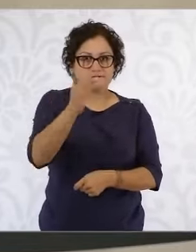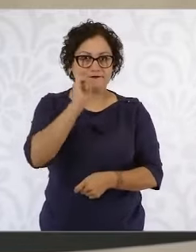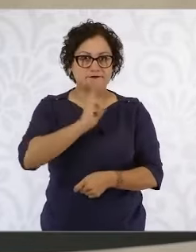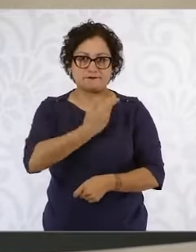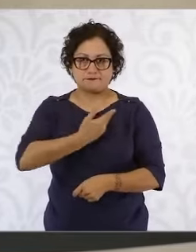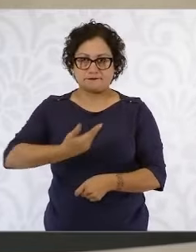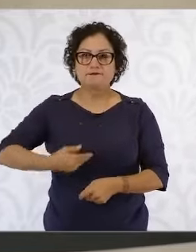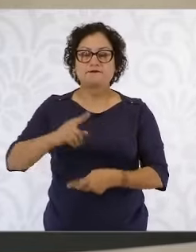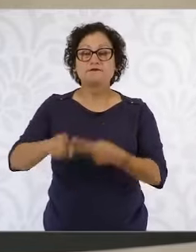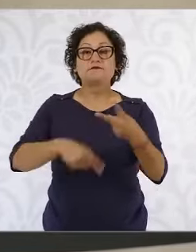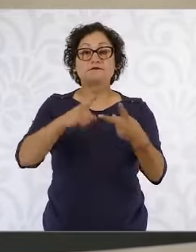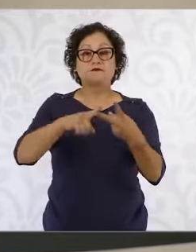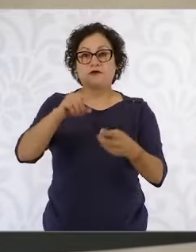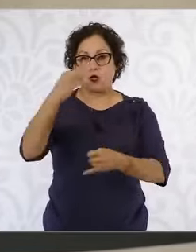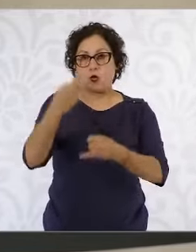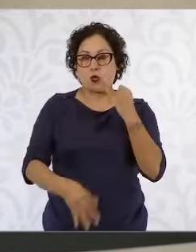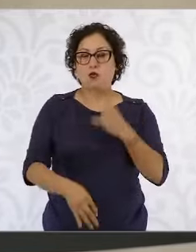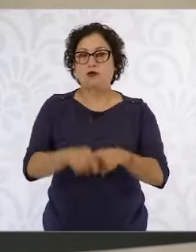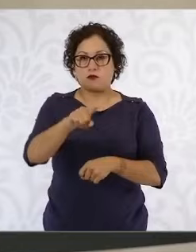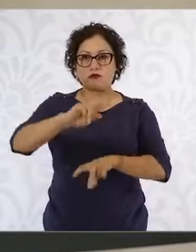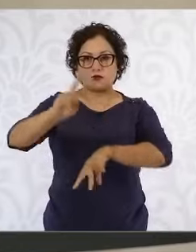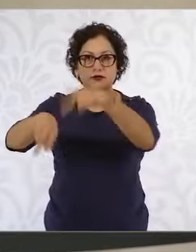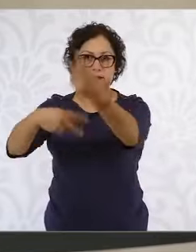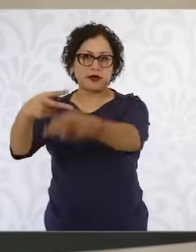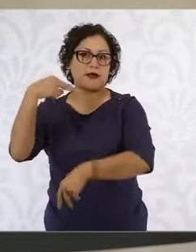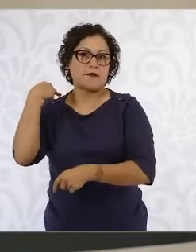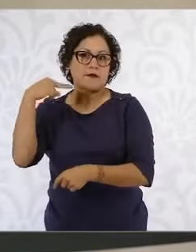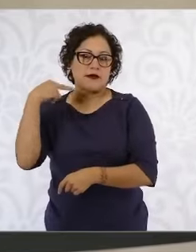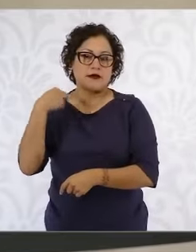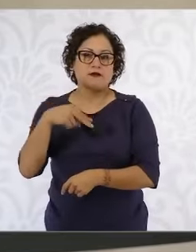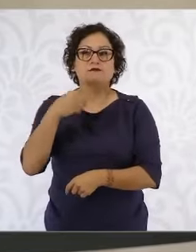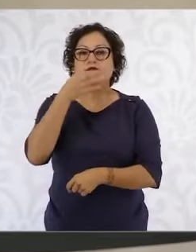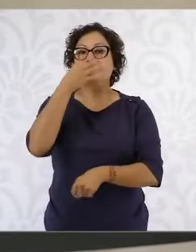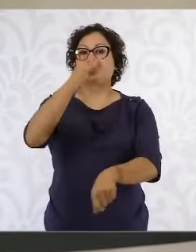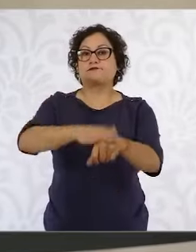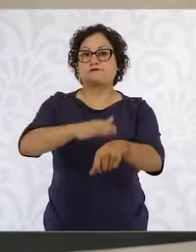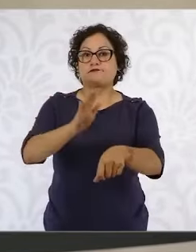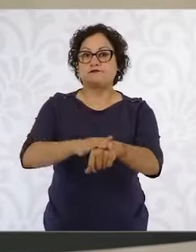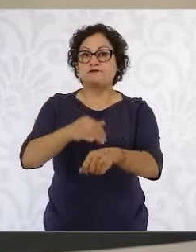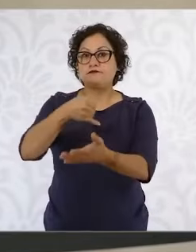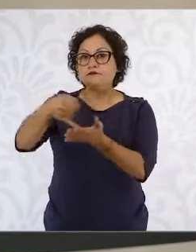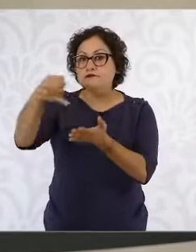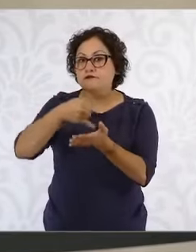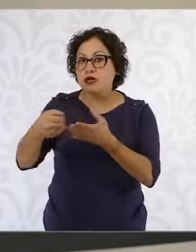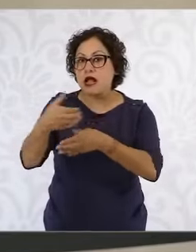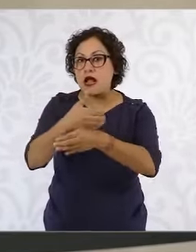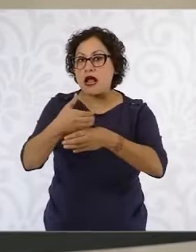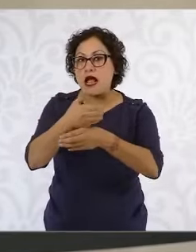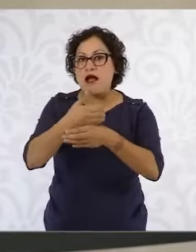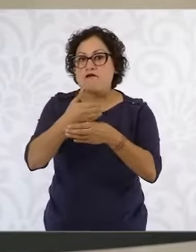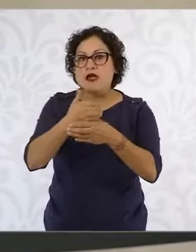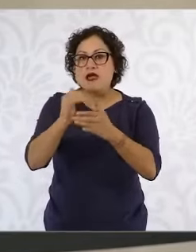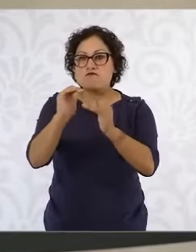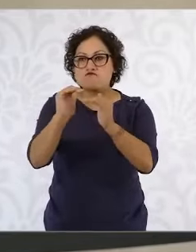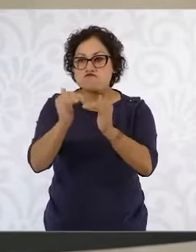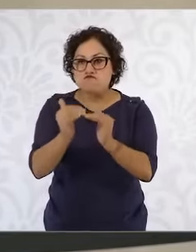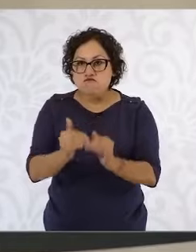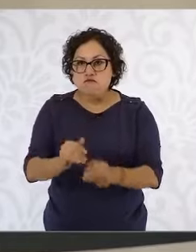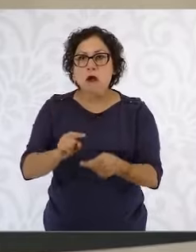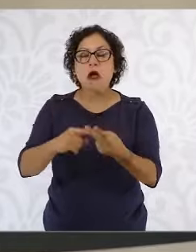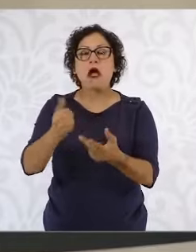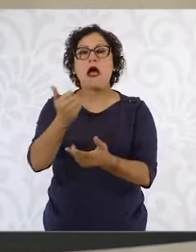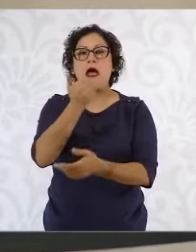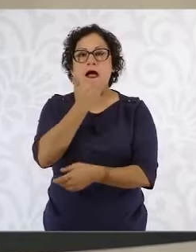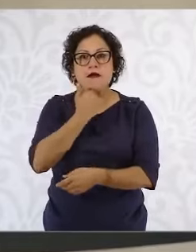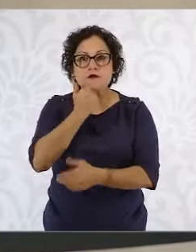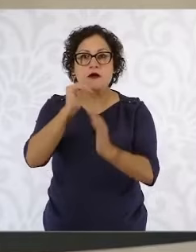a Veracruz, ha habido una baja producción en el café y en el azúcar. ¿Habrá apoyo para los campesinos,